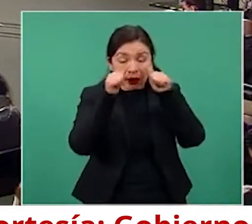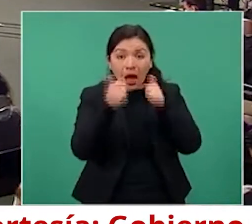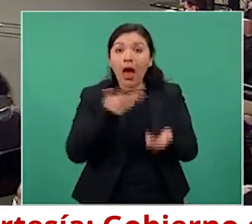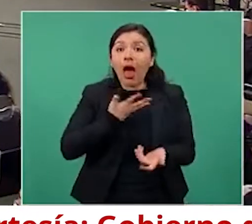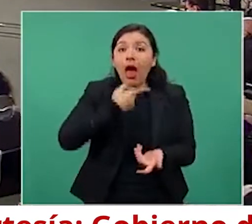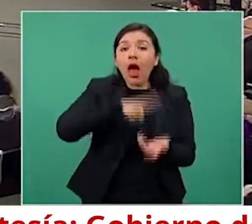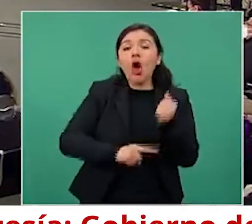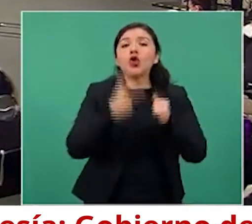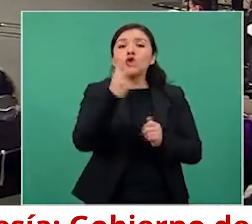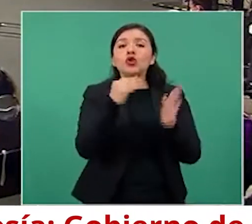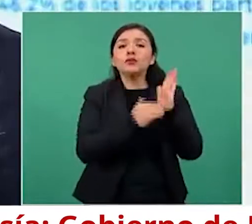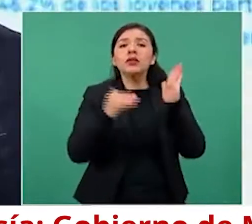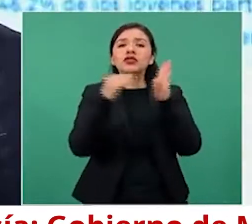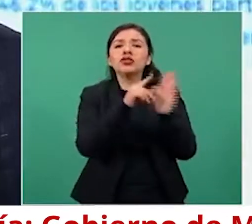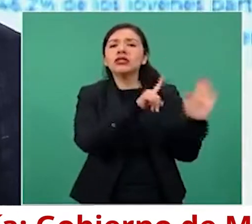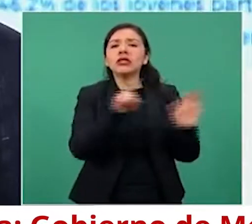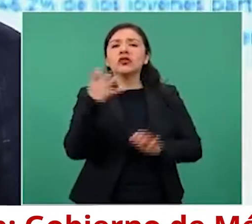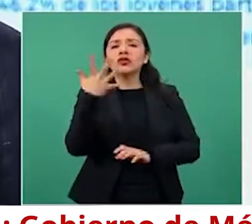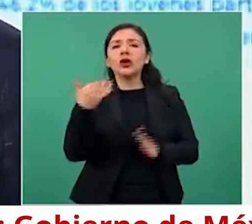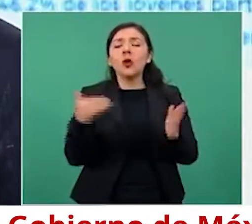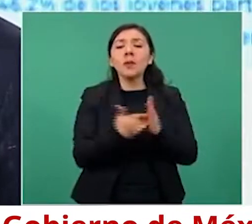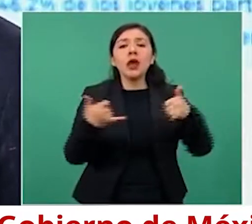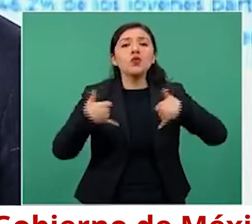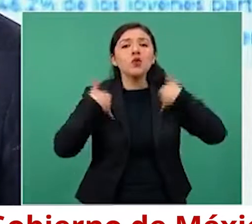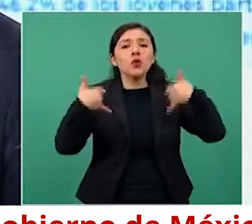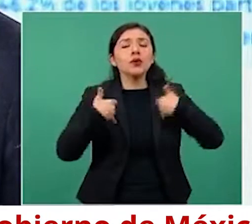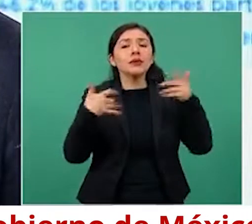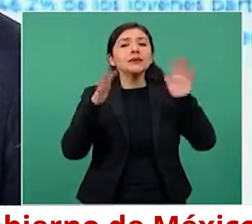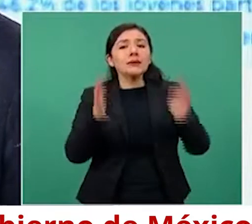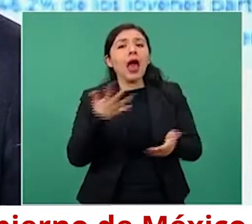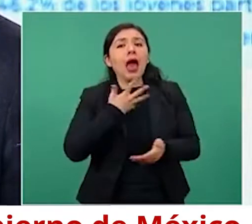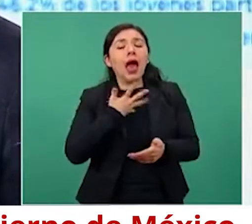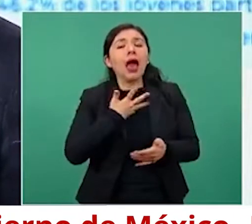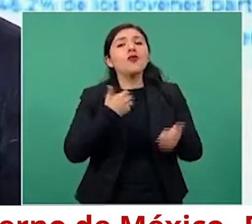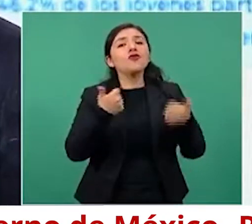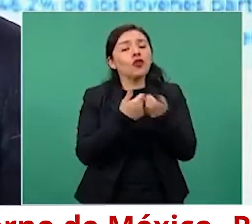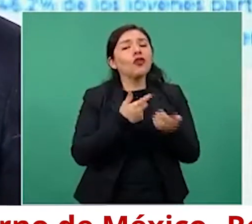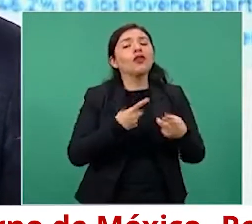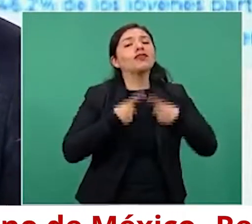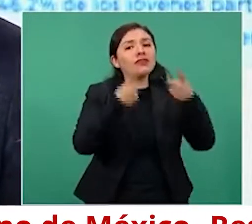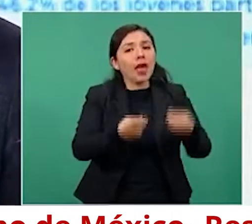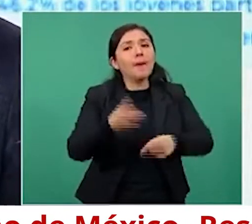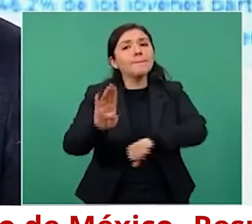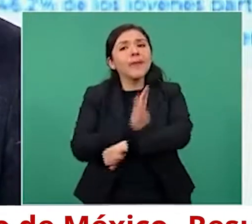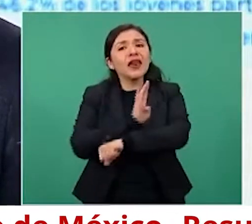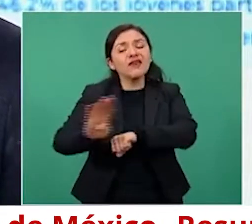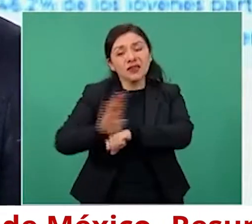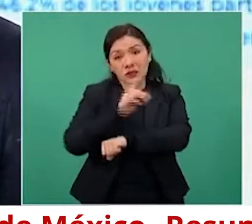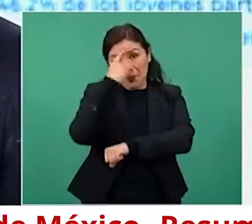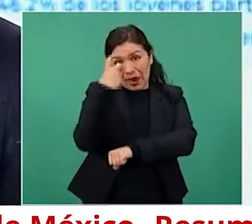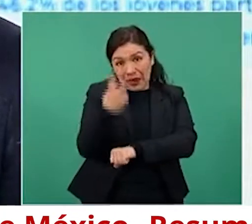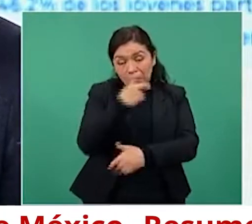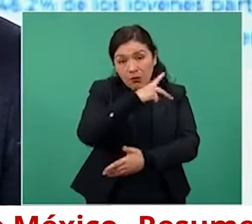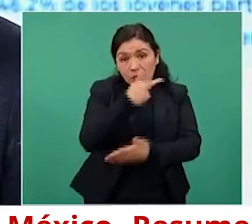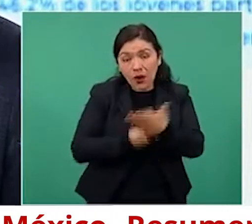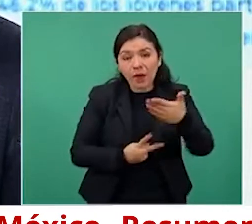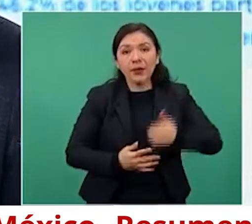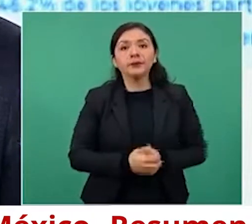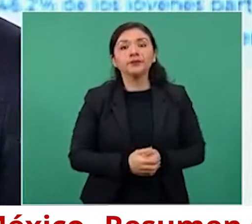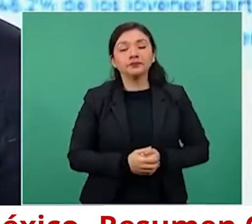millones 105 mil jóvenes aproximadamente los que han sido beneficiarios de este. y